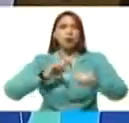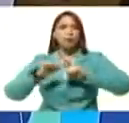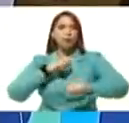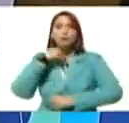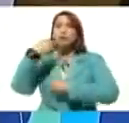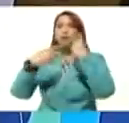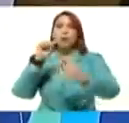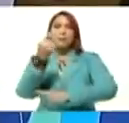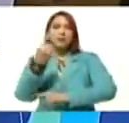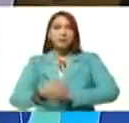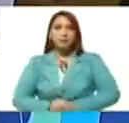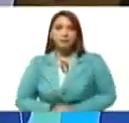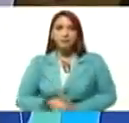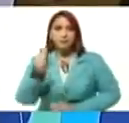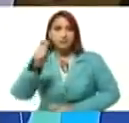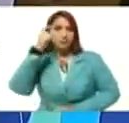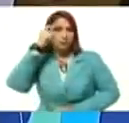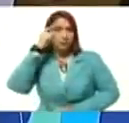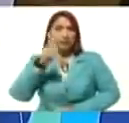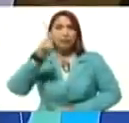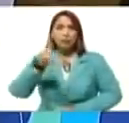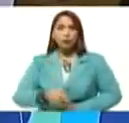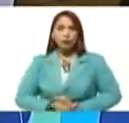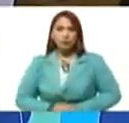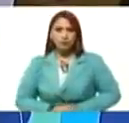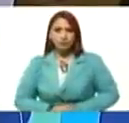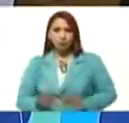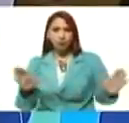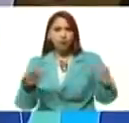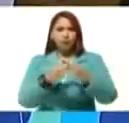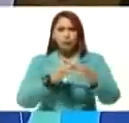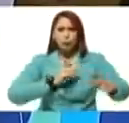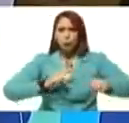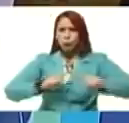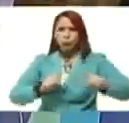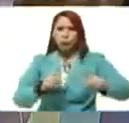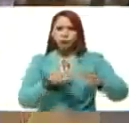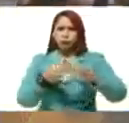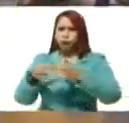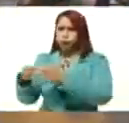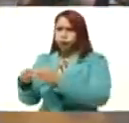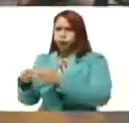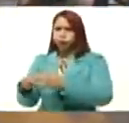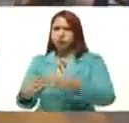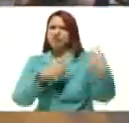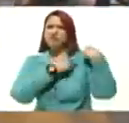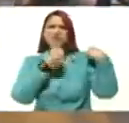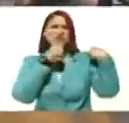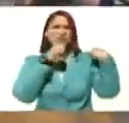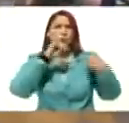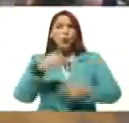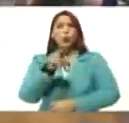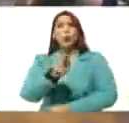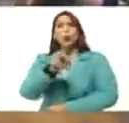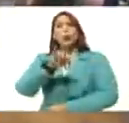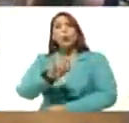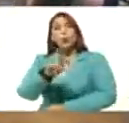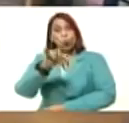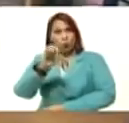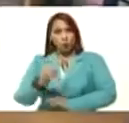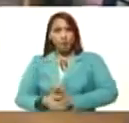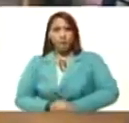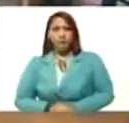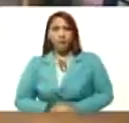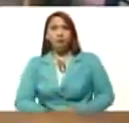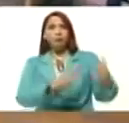vocera principal Tania Díaz, diputada. Equipo de organización, el jefe Julio César León Heredia,